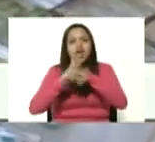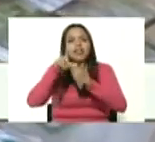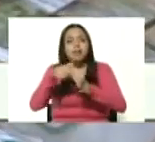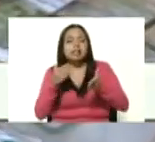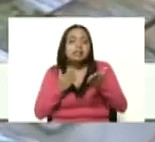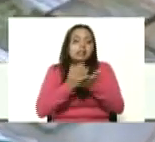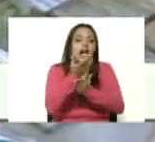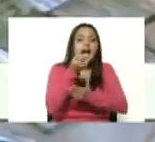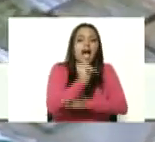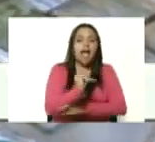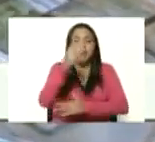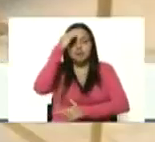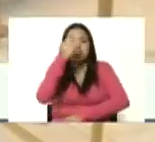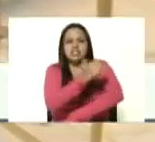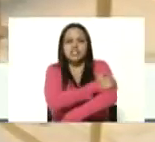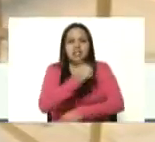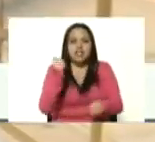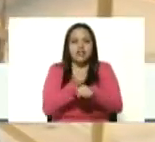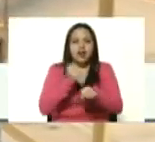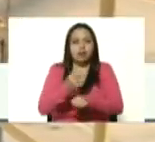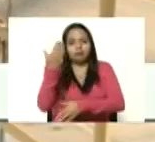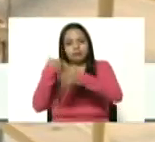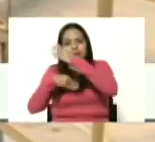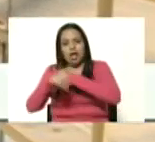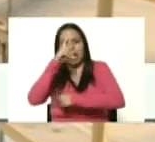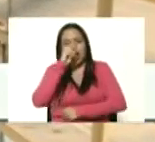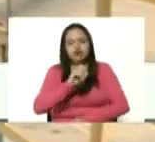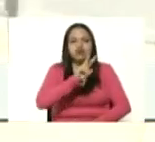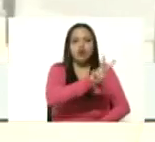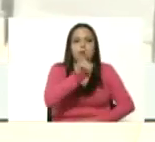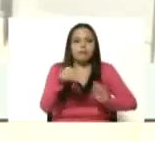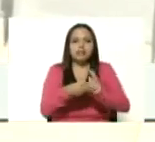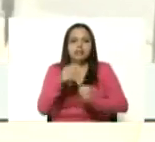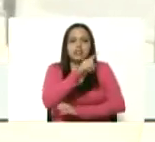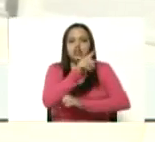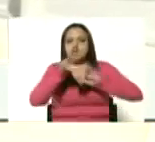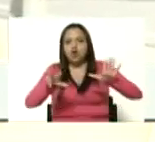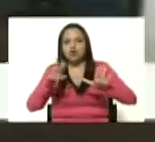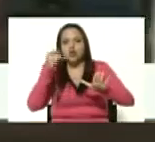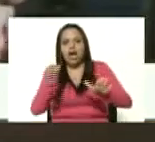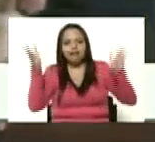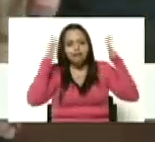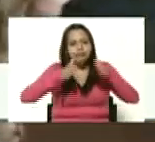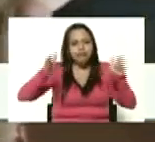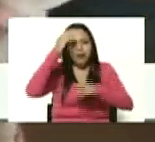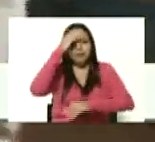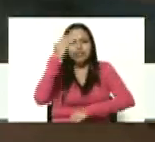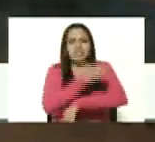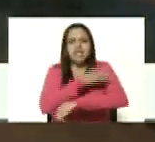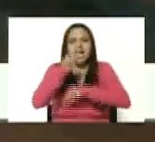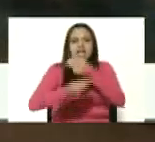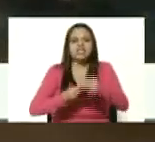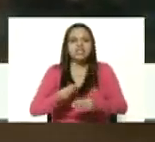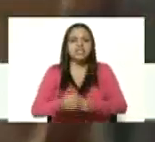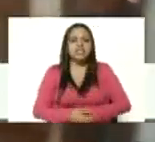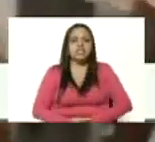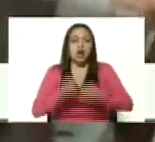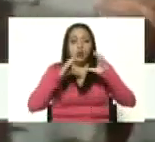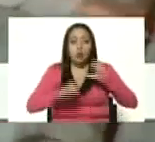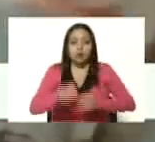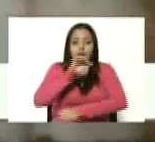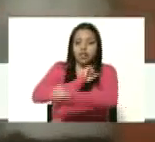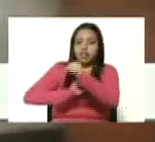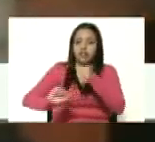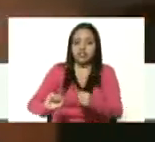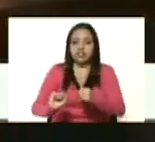milicia obrera el pasado año 2018 usted ordenó a la milicia bolivariana la conformación de los cuerpos combatientes teniendo como